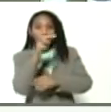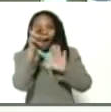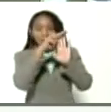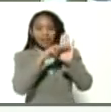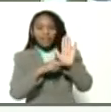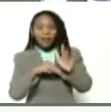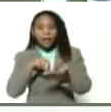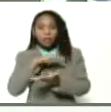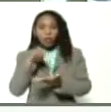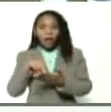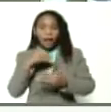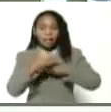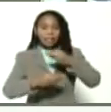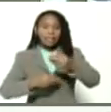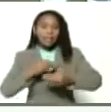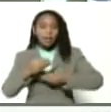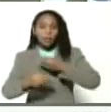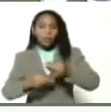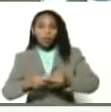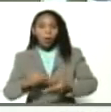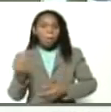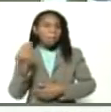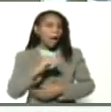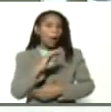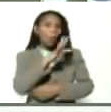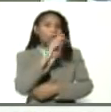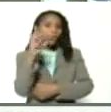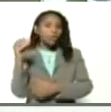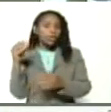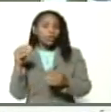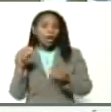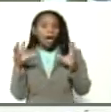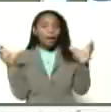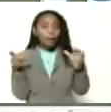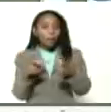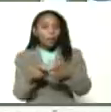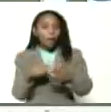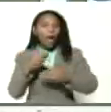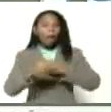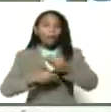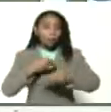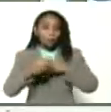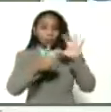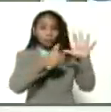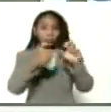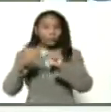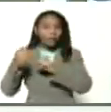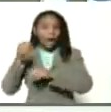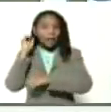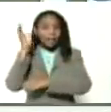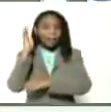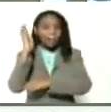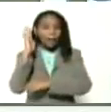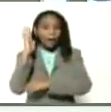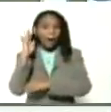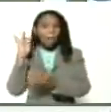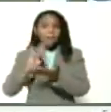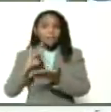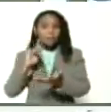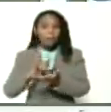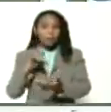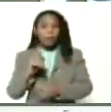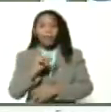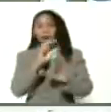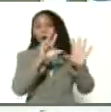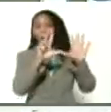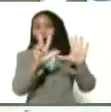nacional. Hemos hecho, presidente, más de 400 reuniones, hemos hecho más de 600 asambleas, han participado más